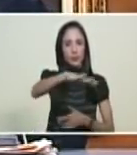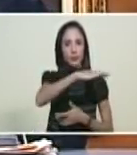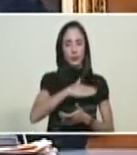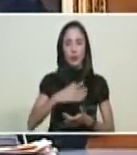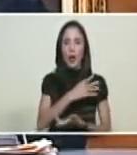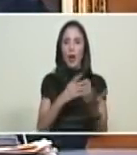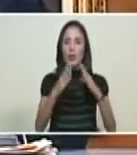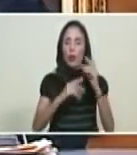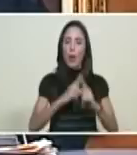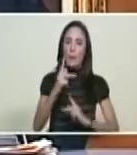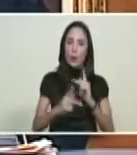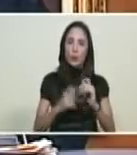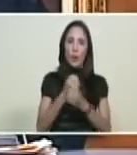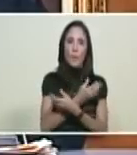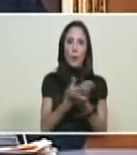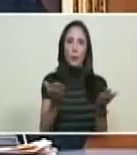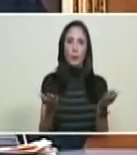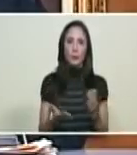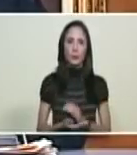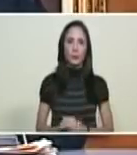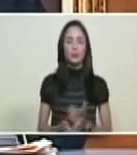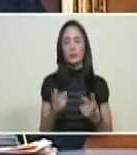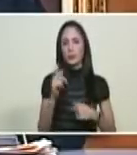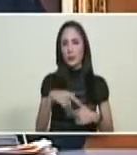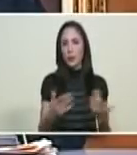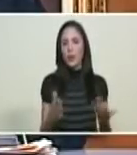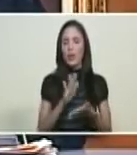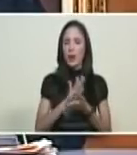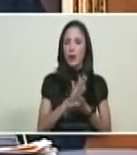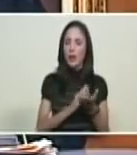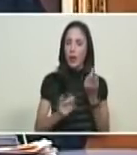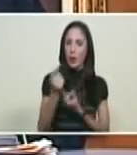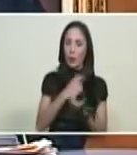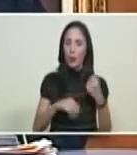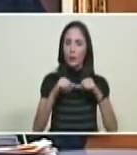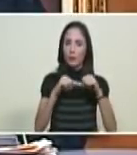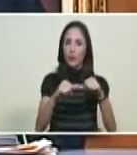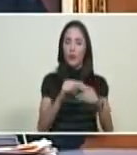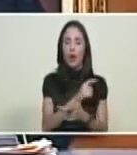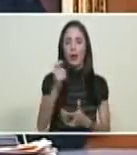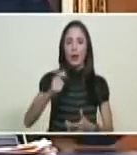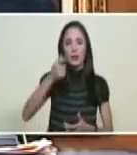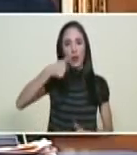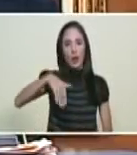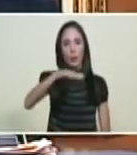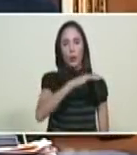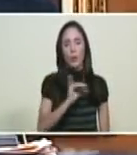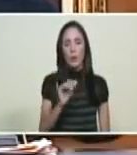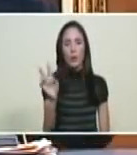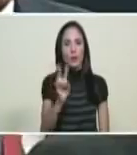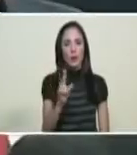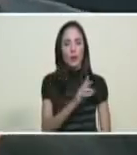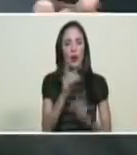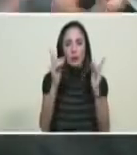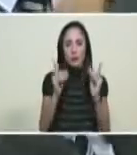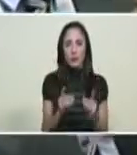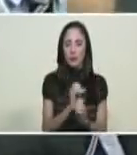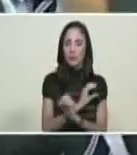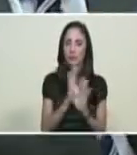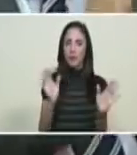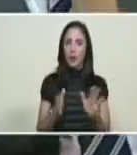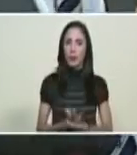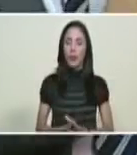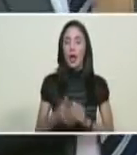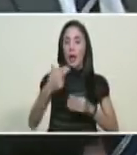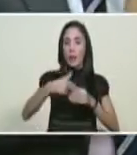fuerzas productivas y para darle la felicidad económica estable y permanente al pueblo de Venezuela. Así de sencillo va a ser. El